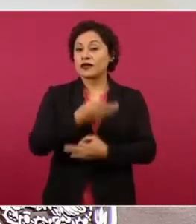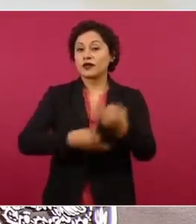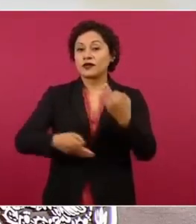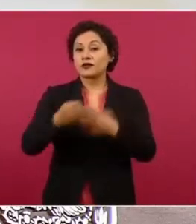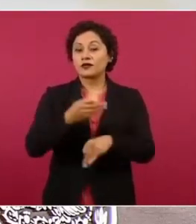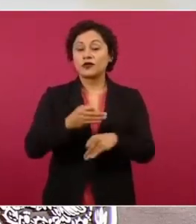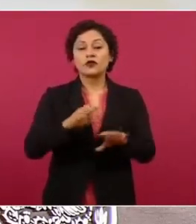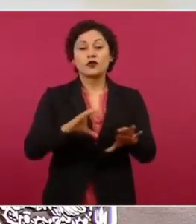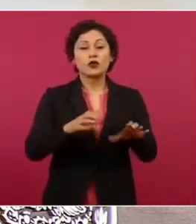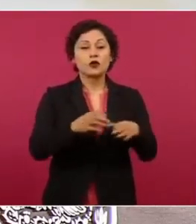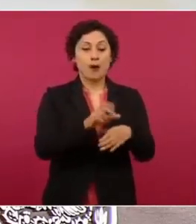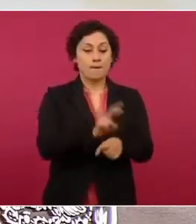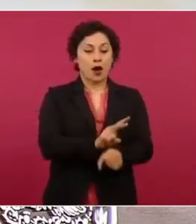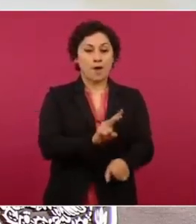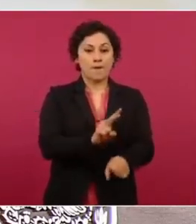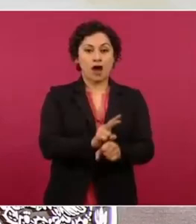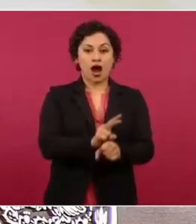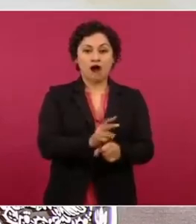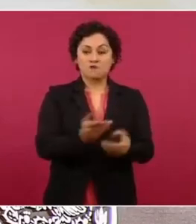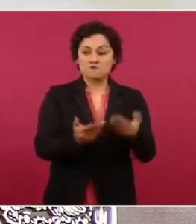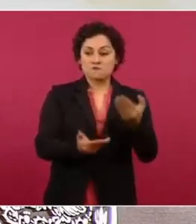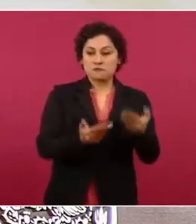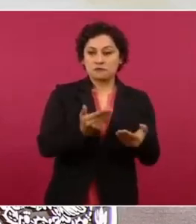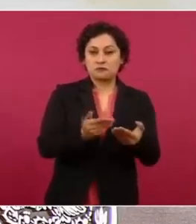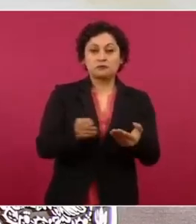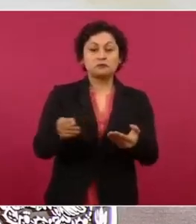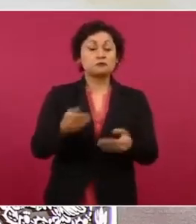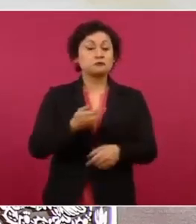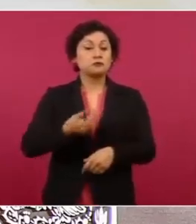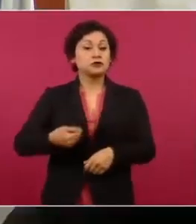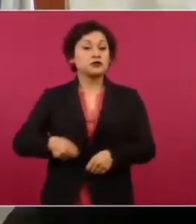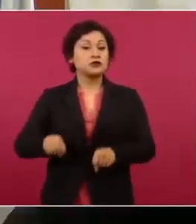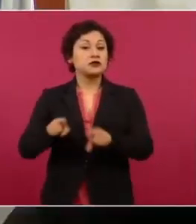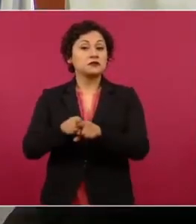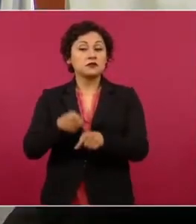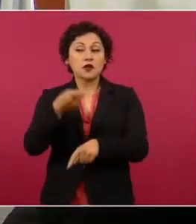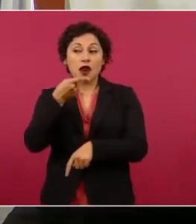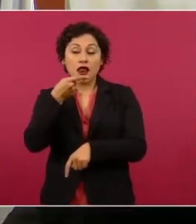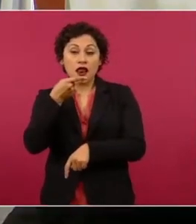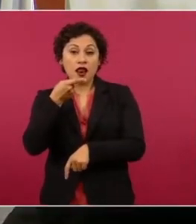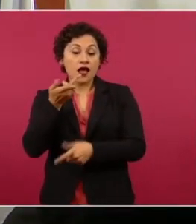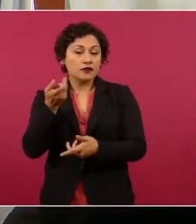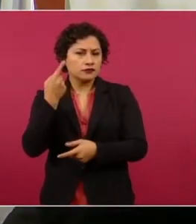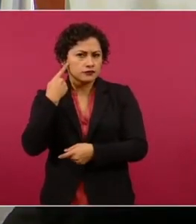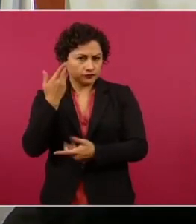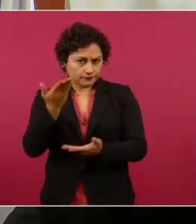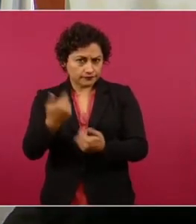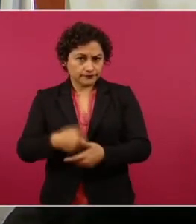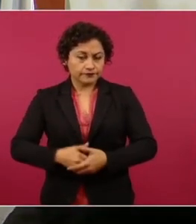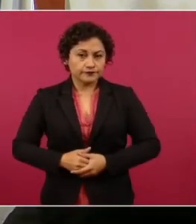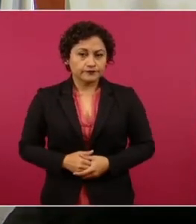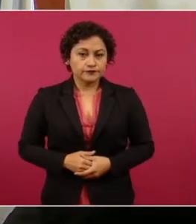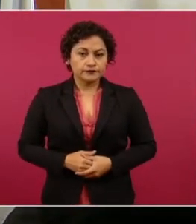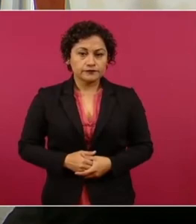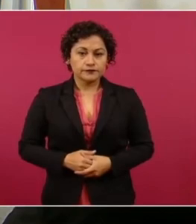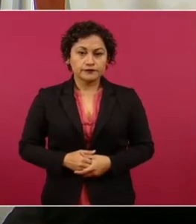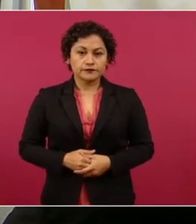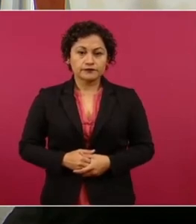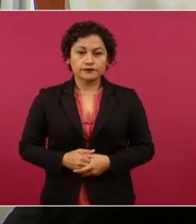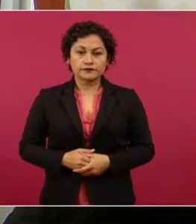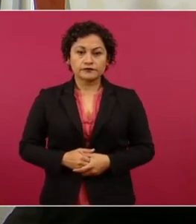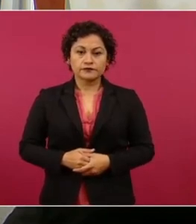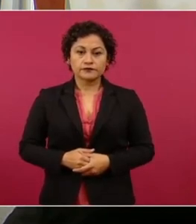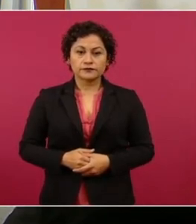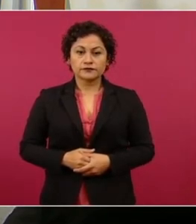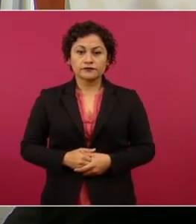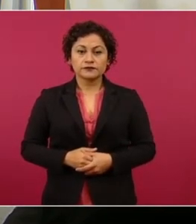Compensación, pero pues él mismo está diciendo. Entonces, no sé si lo podemos escuchar. ¿Y tú? ¿Te vas sirviendo